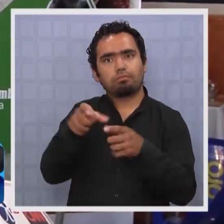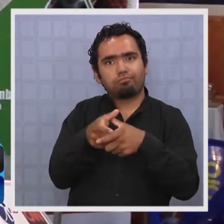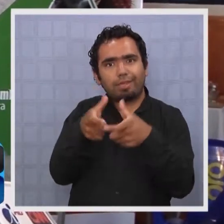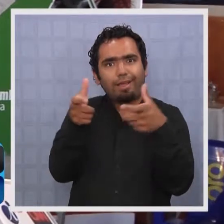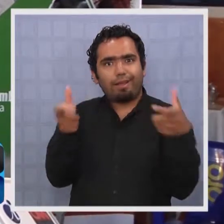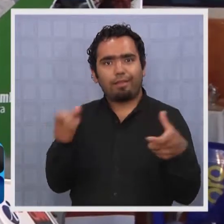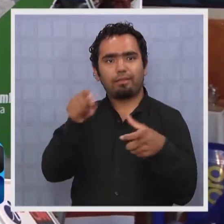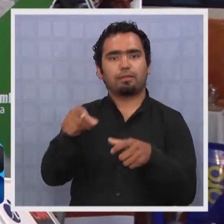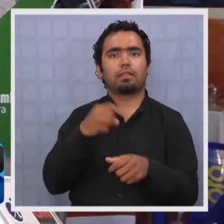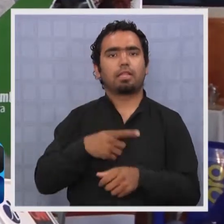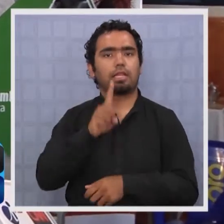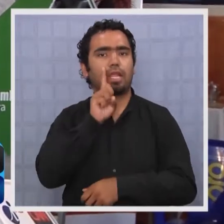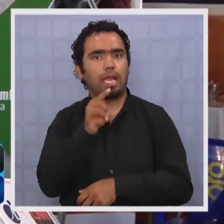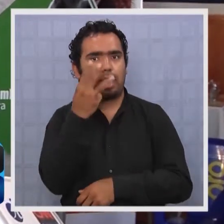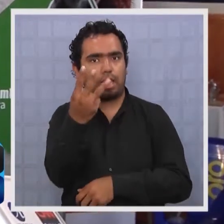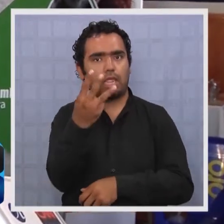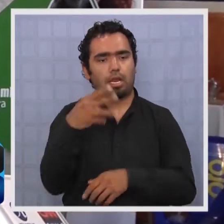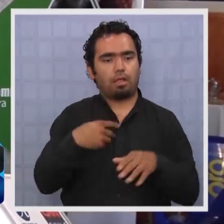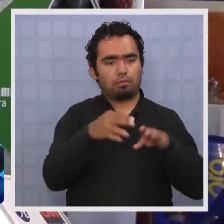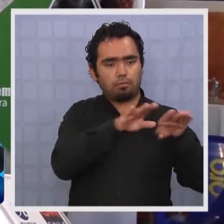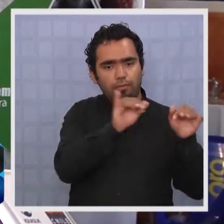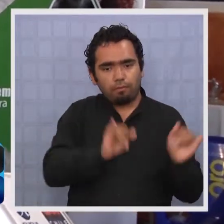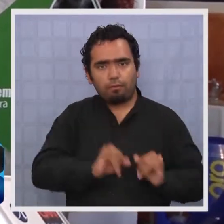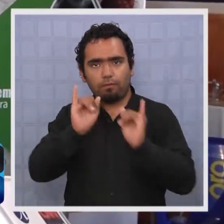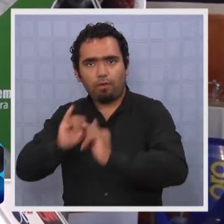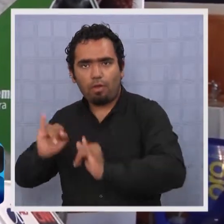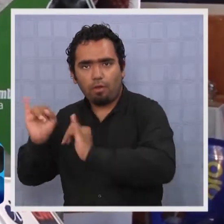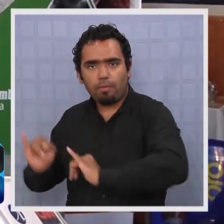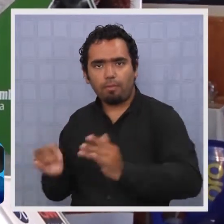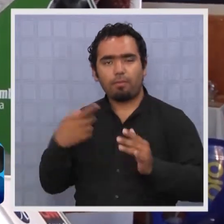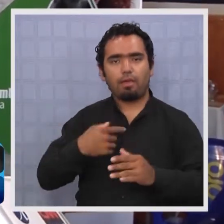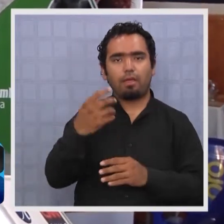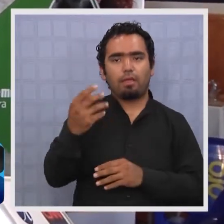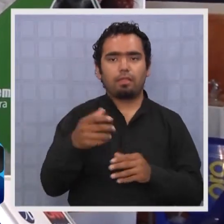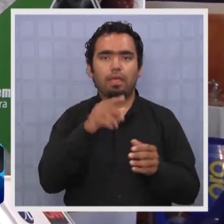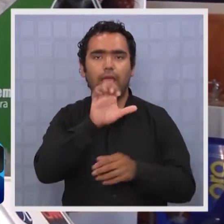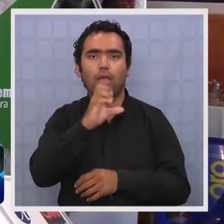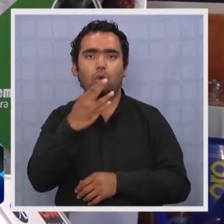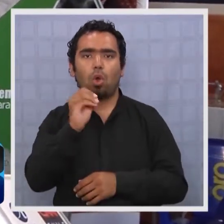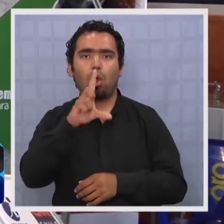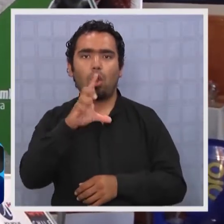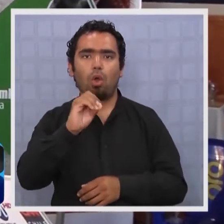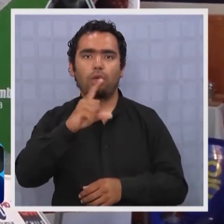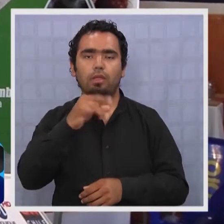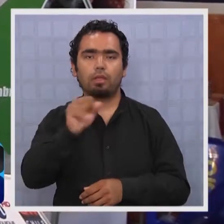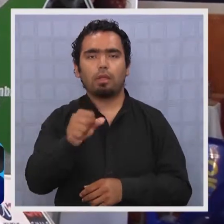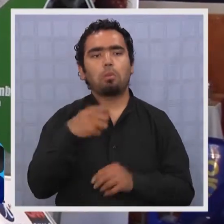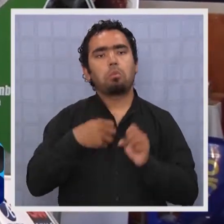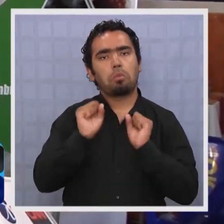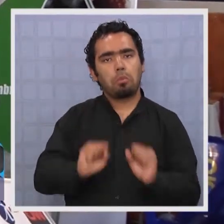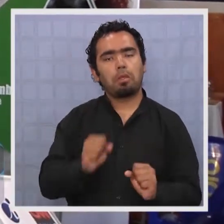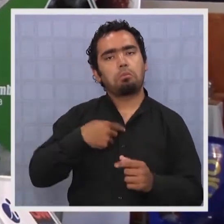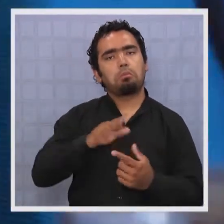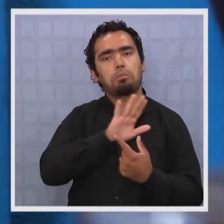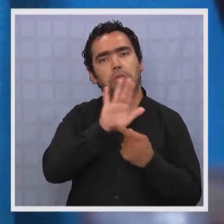kilómetros, por lo tanto tenemos tres pisos ecológicos. La idea de este encuentro es poder mostrar todo lo que es nuestra gastronomía, todo